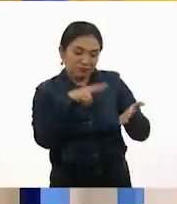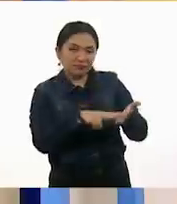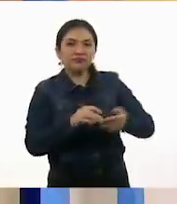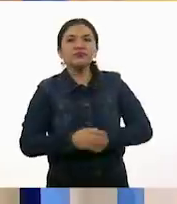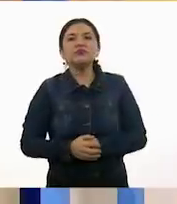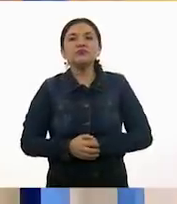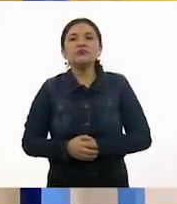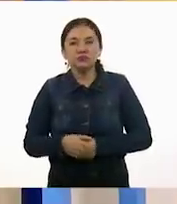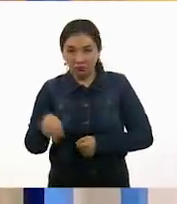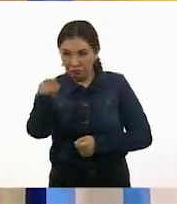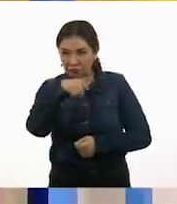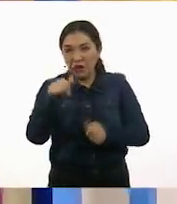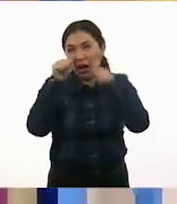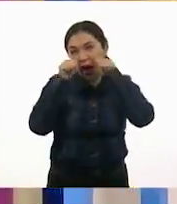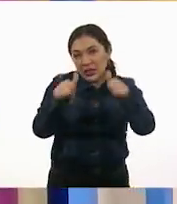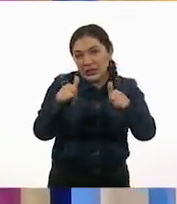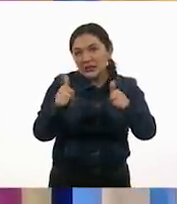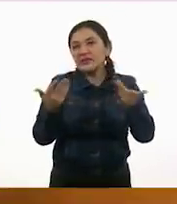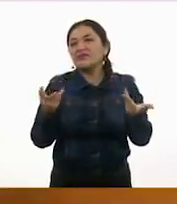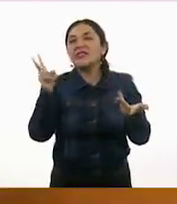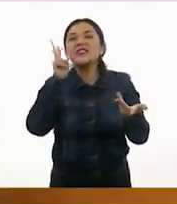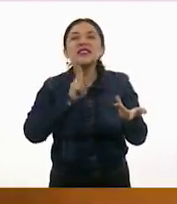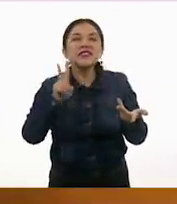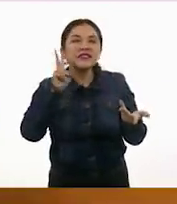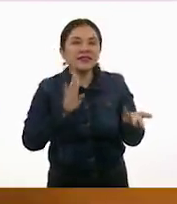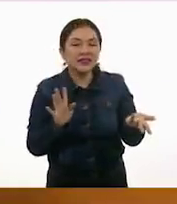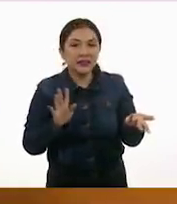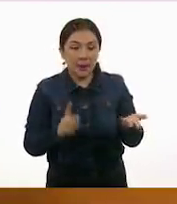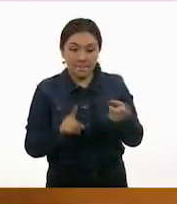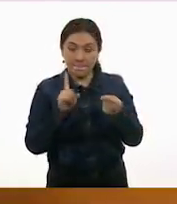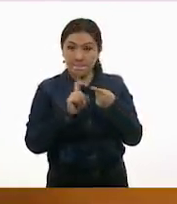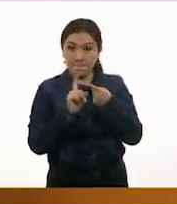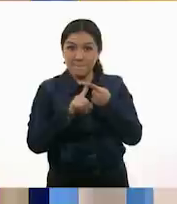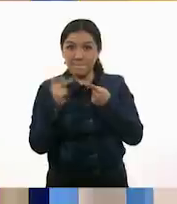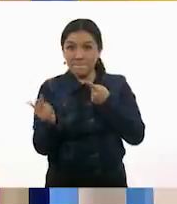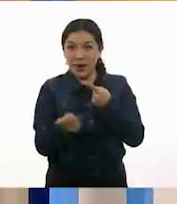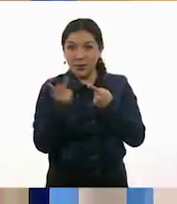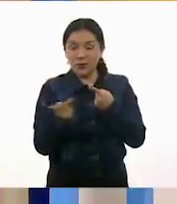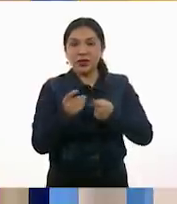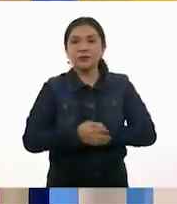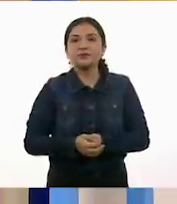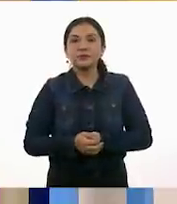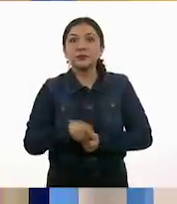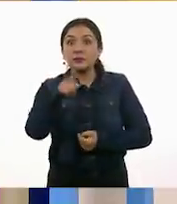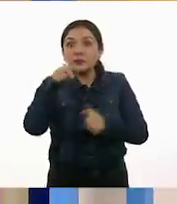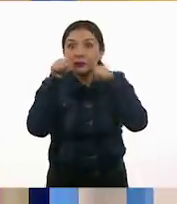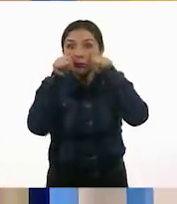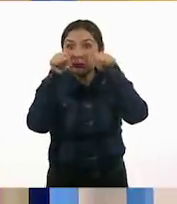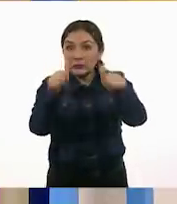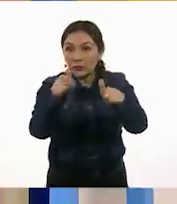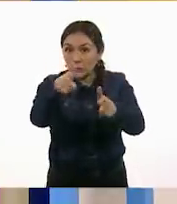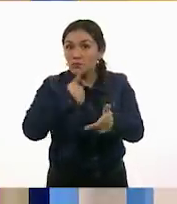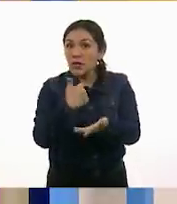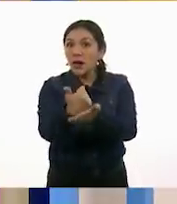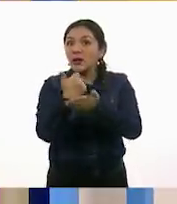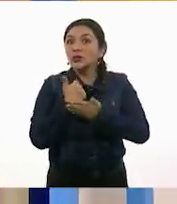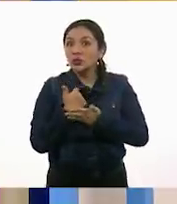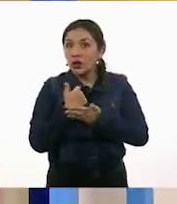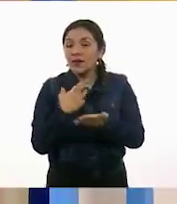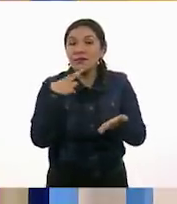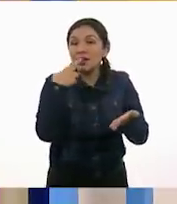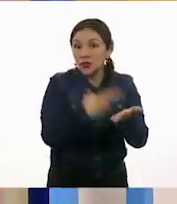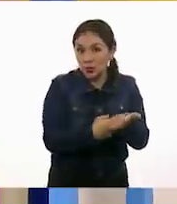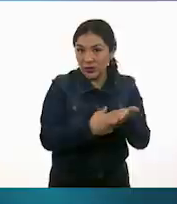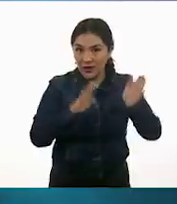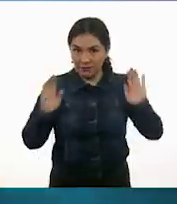A ver si pusieron atención. A ver. La primera pregunta dice, pon mucha atención porque me vas a ayudar con tus